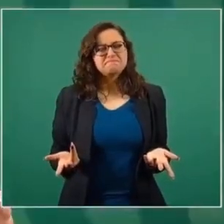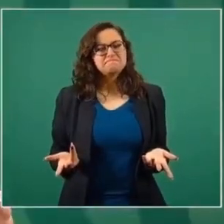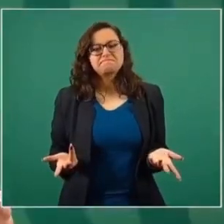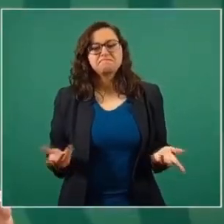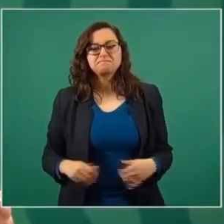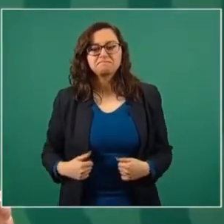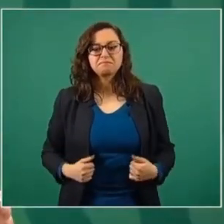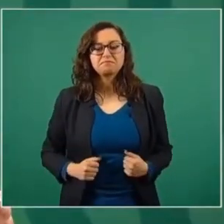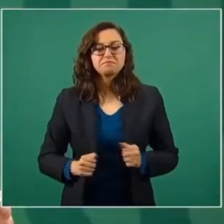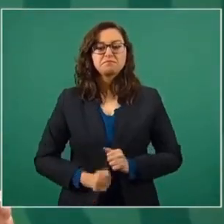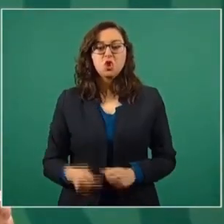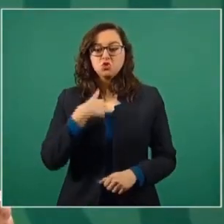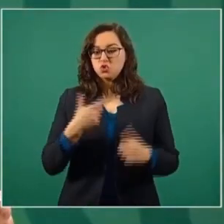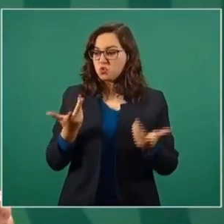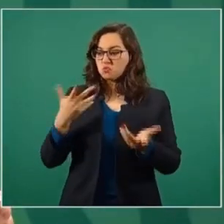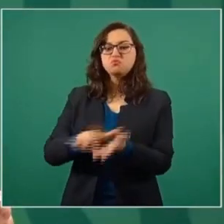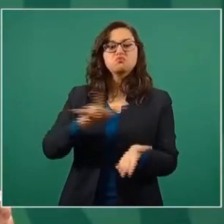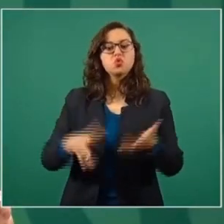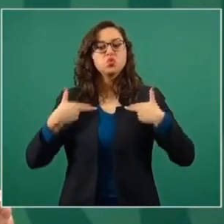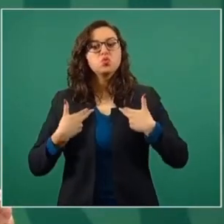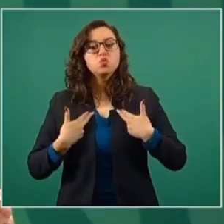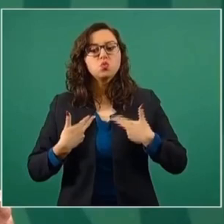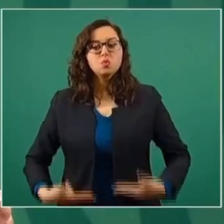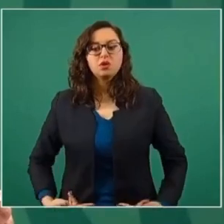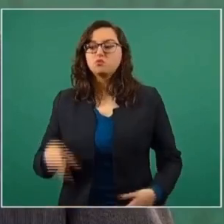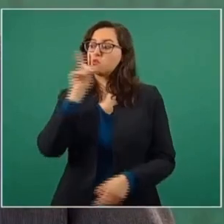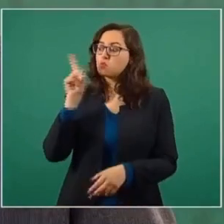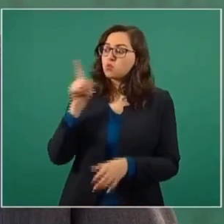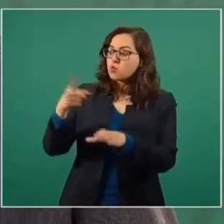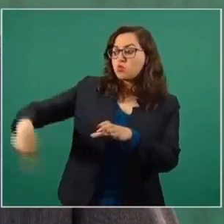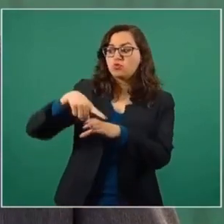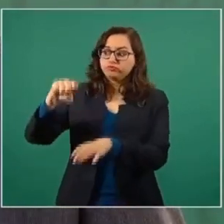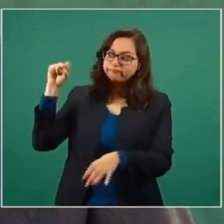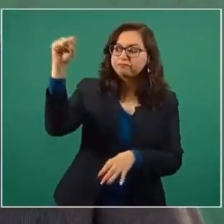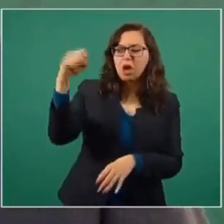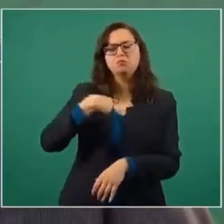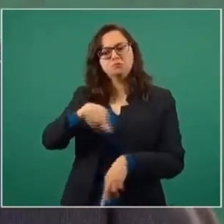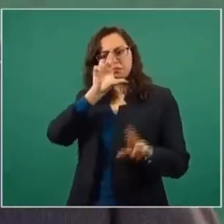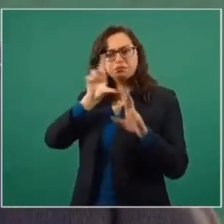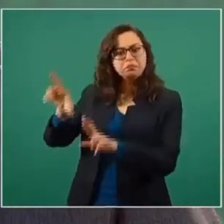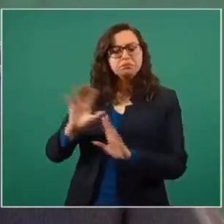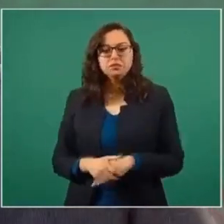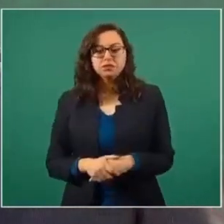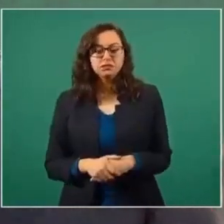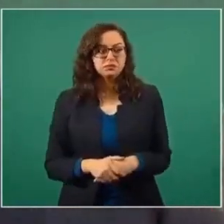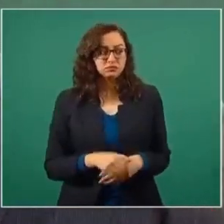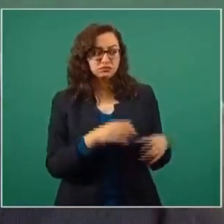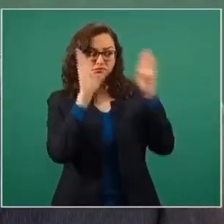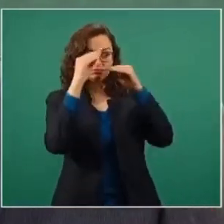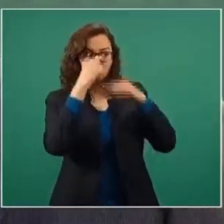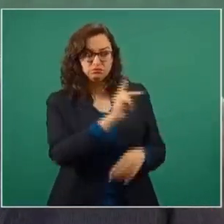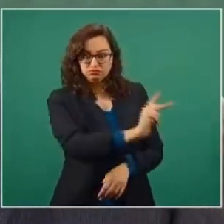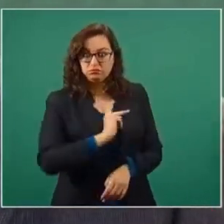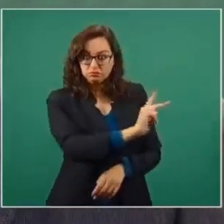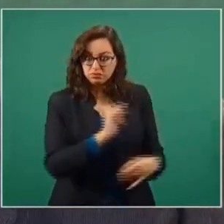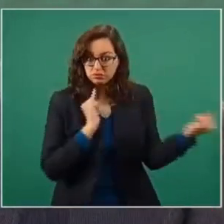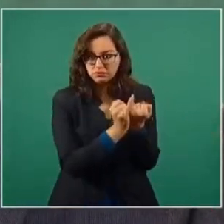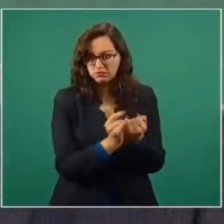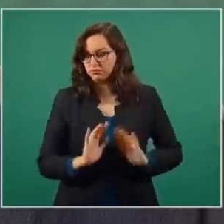Yo soy humanista y respeto por ese feminismo. Y no somos iguales a los conservadores.